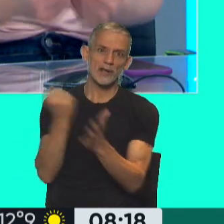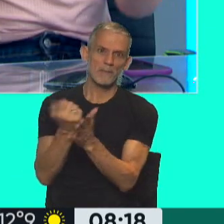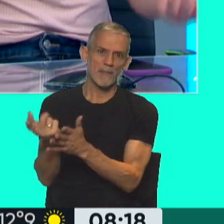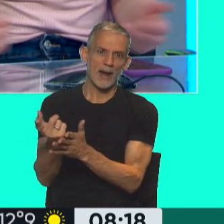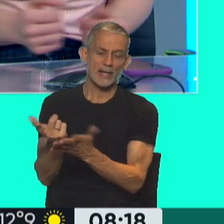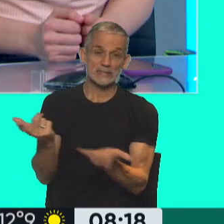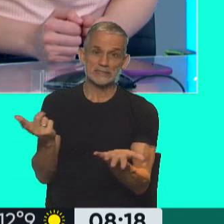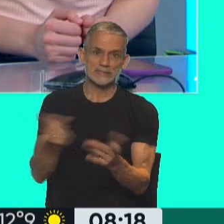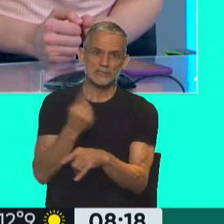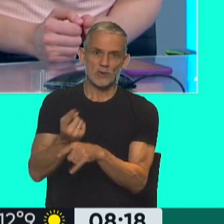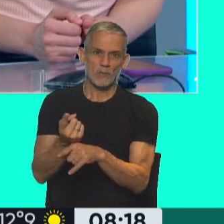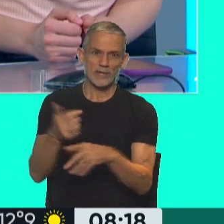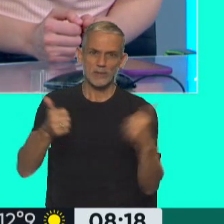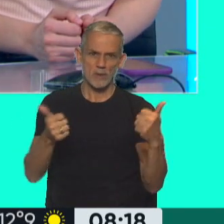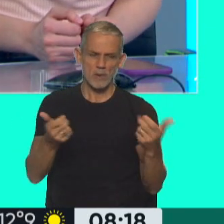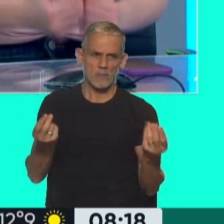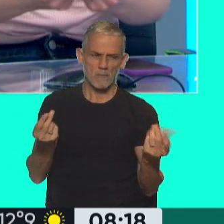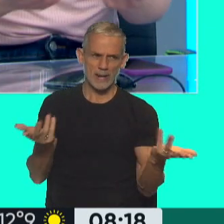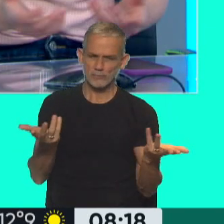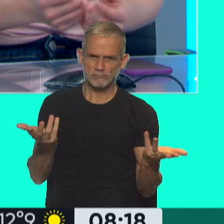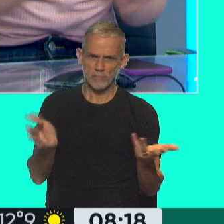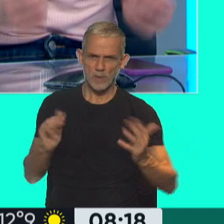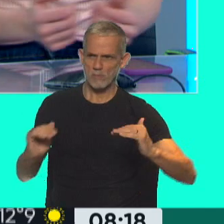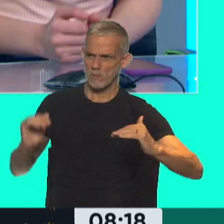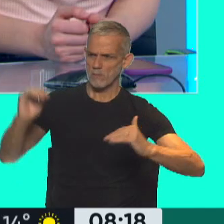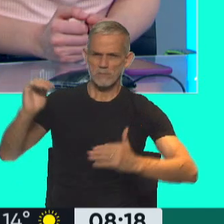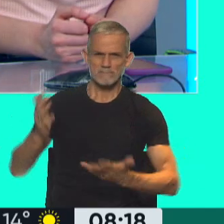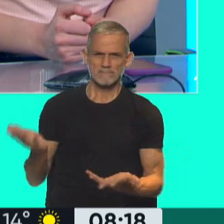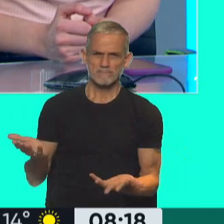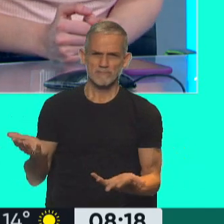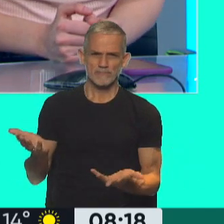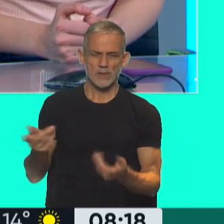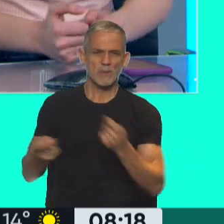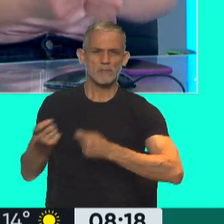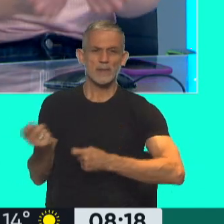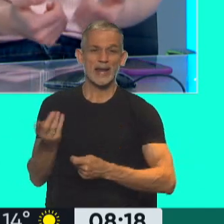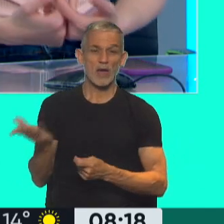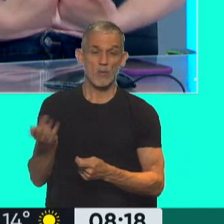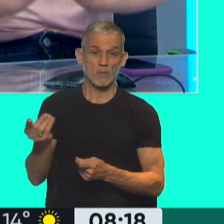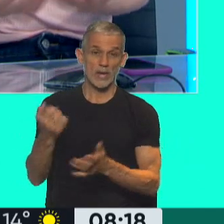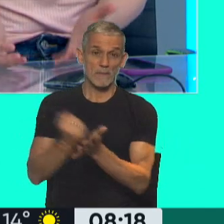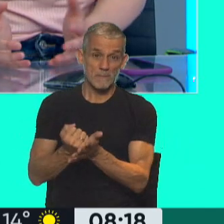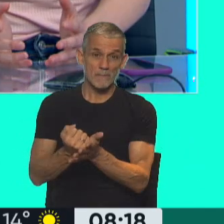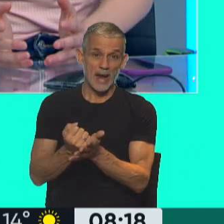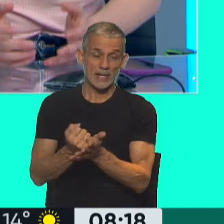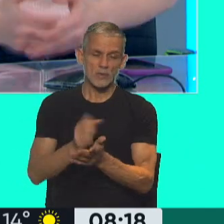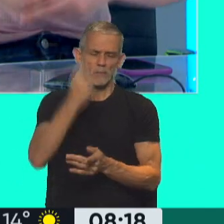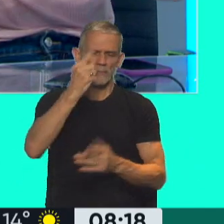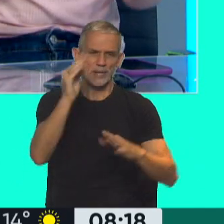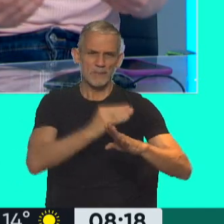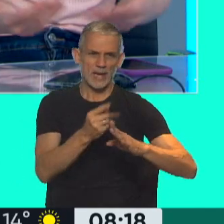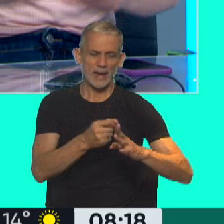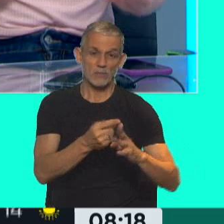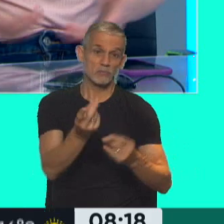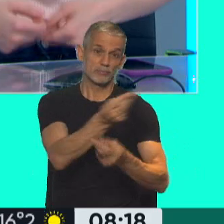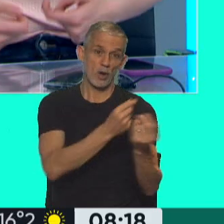que no logran posicionarse, ubicarse en el mercado justamente porque estas marcas son las primeras, uno las